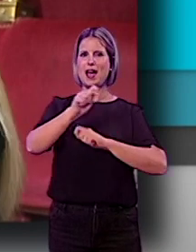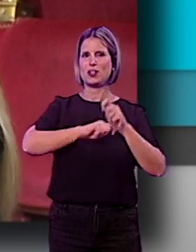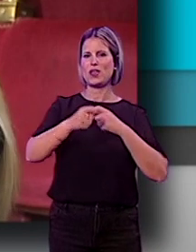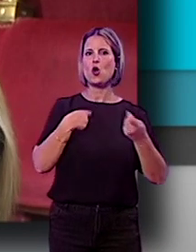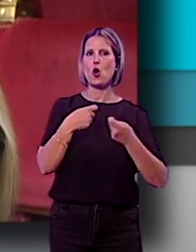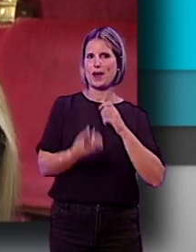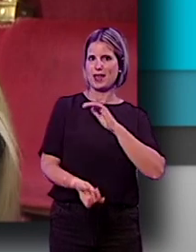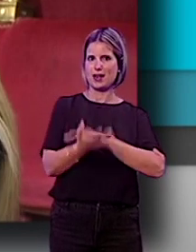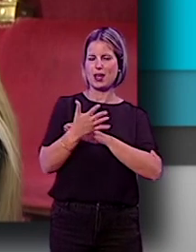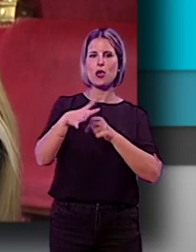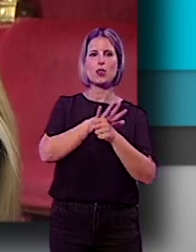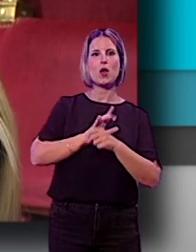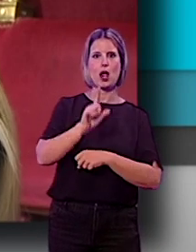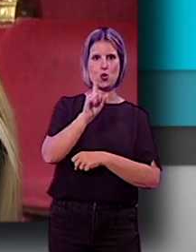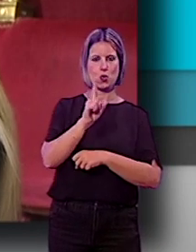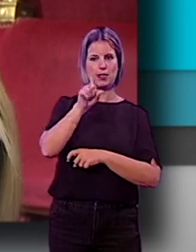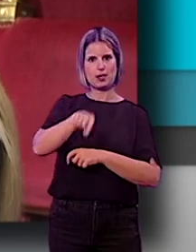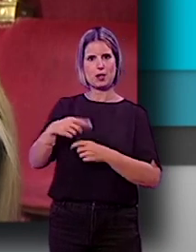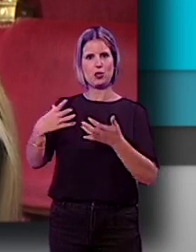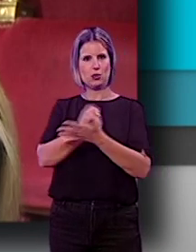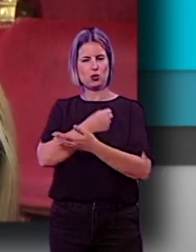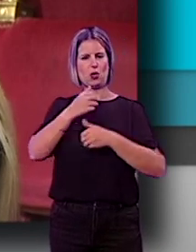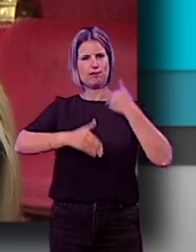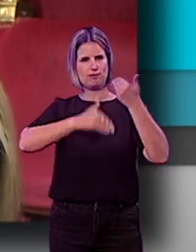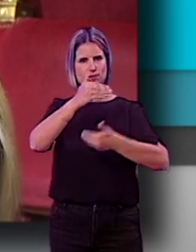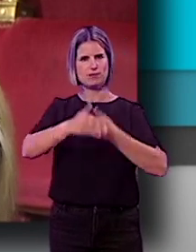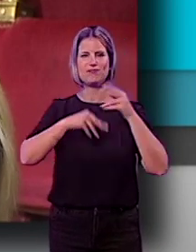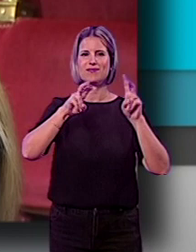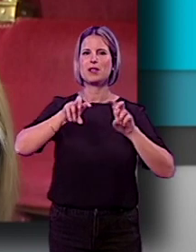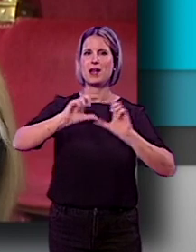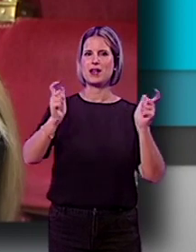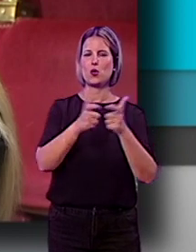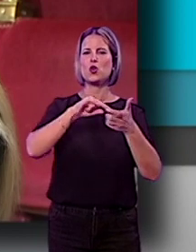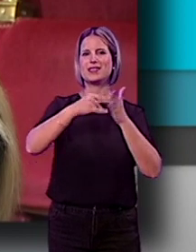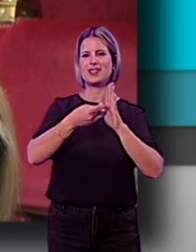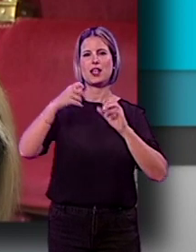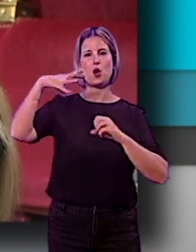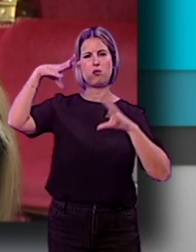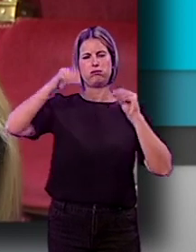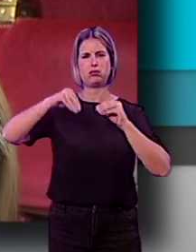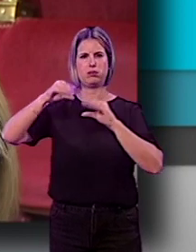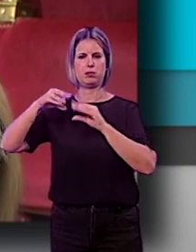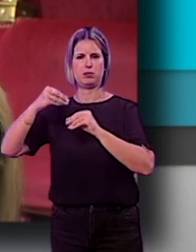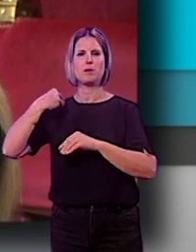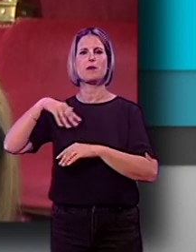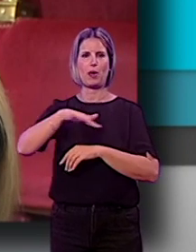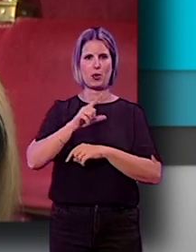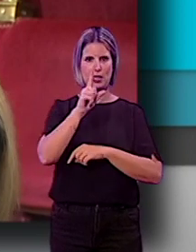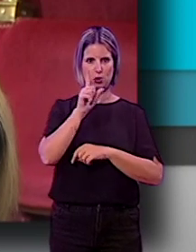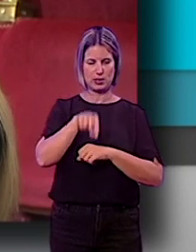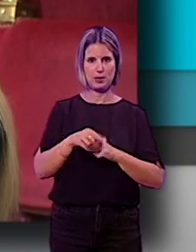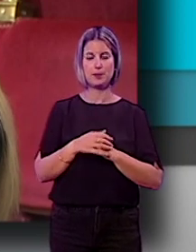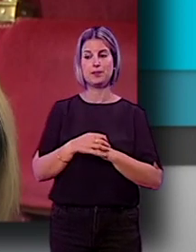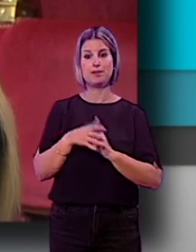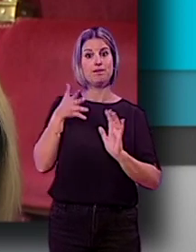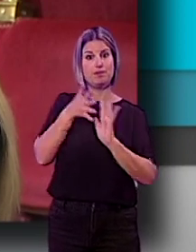comerciantes en el Distrito Norte, así como de todos los avances en la mesa técnica de los cortes de luz en esta misma zona. En